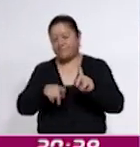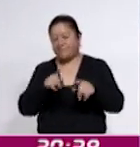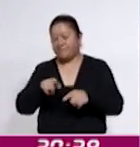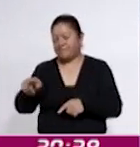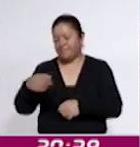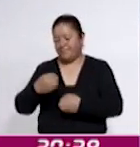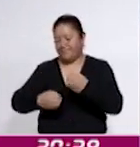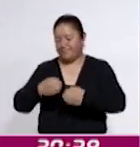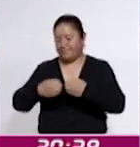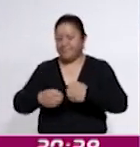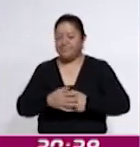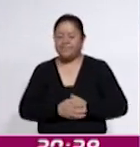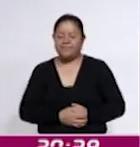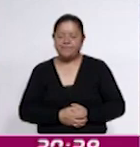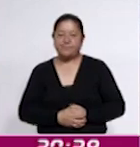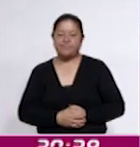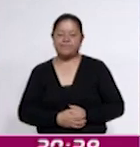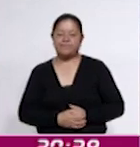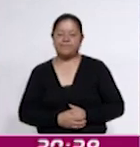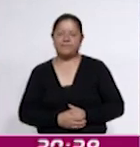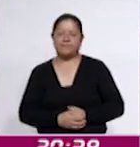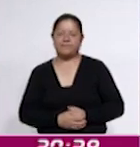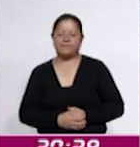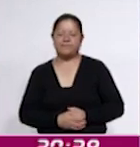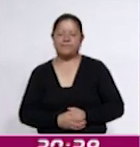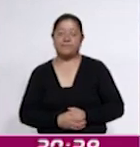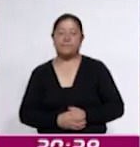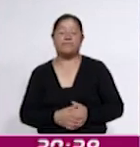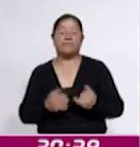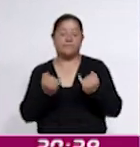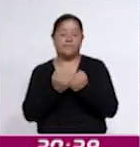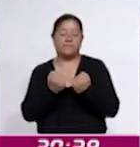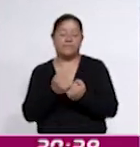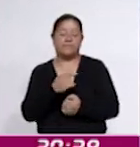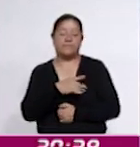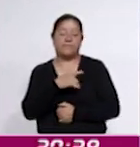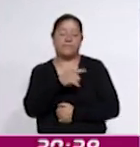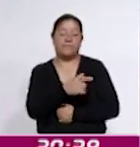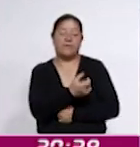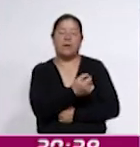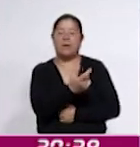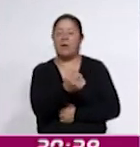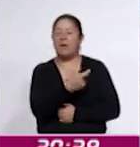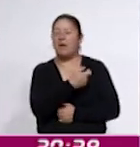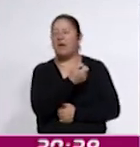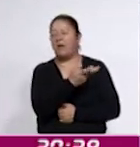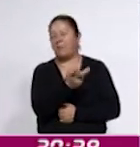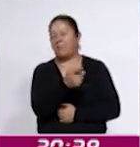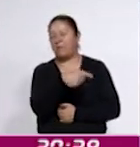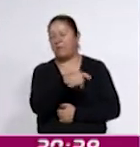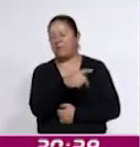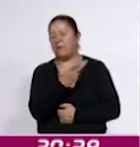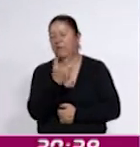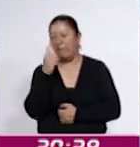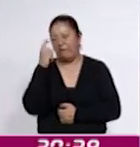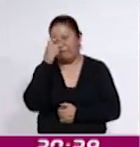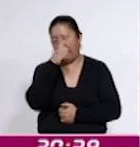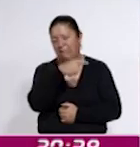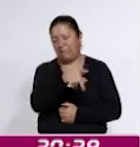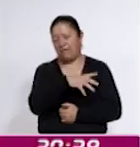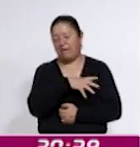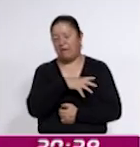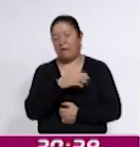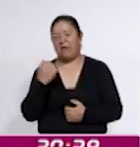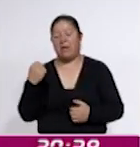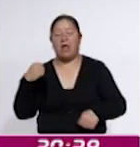federación, y sobre todo también para que normemos detalles de aquellos que a veces en ocasiones les dificultan un poco todavía las poses.